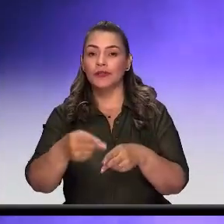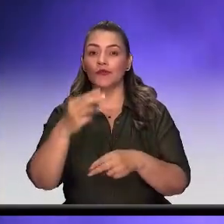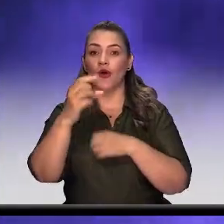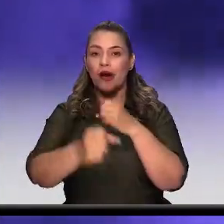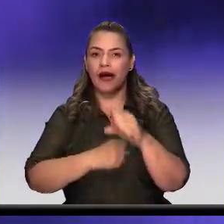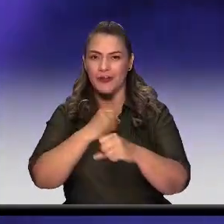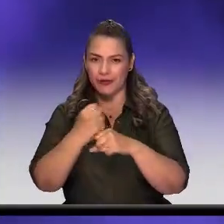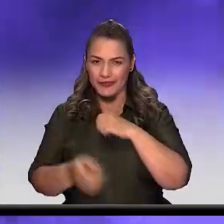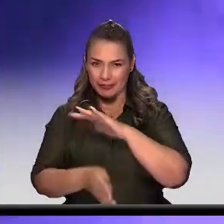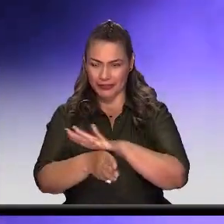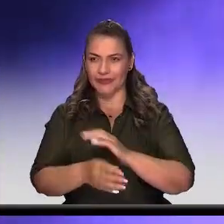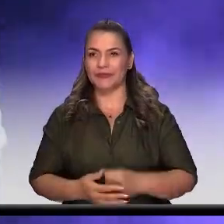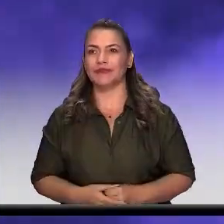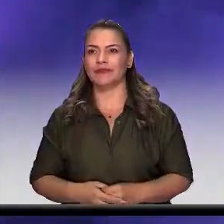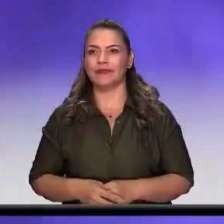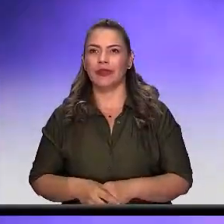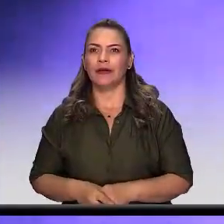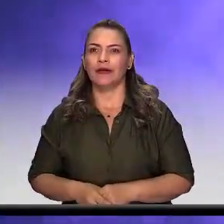hermano, sí, hermano.